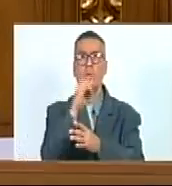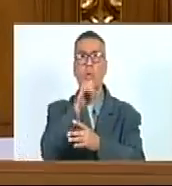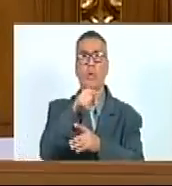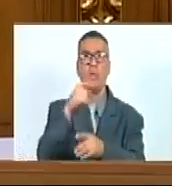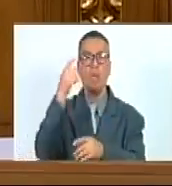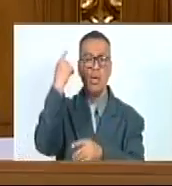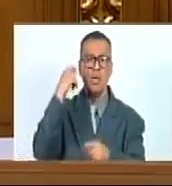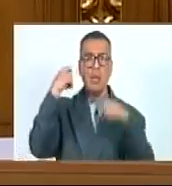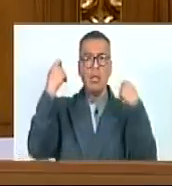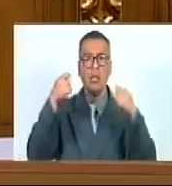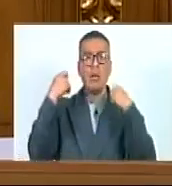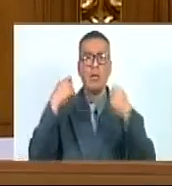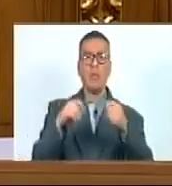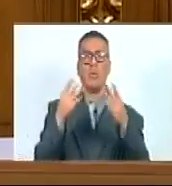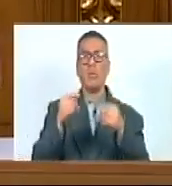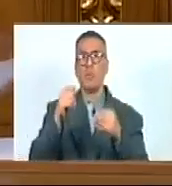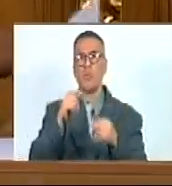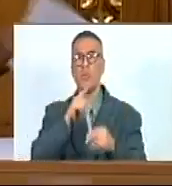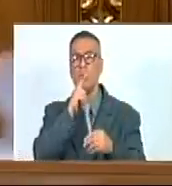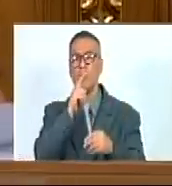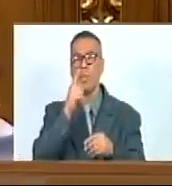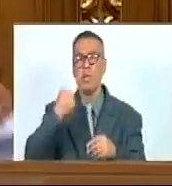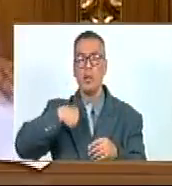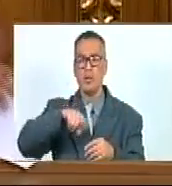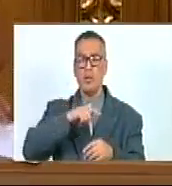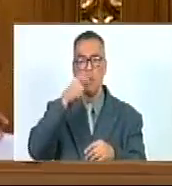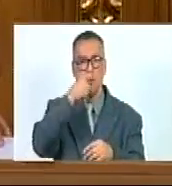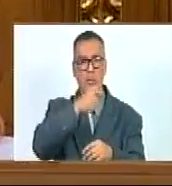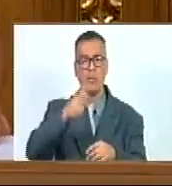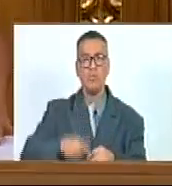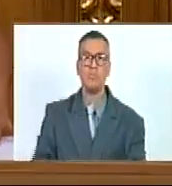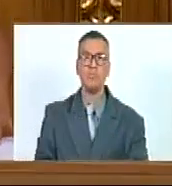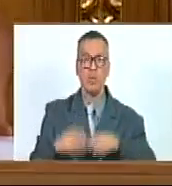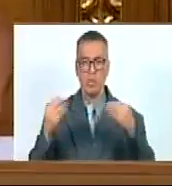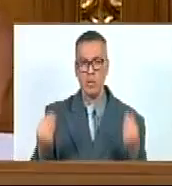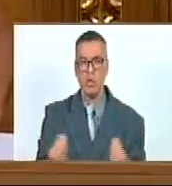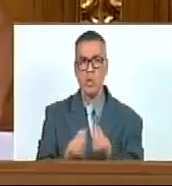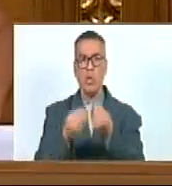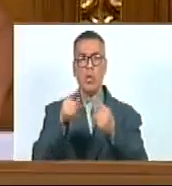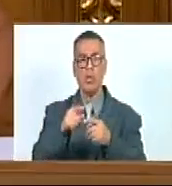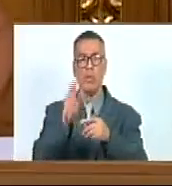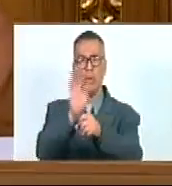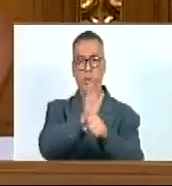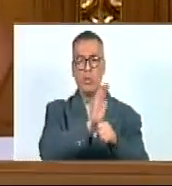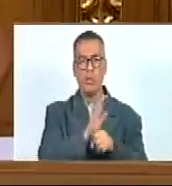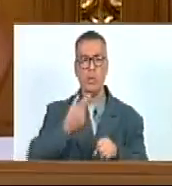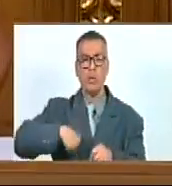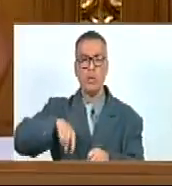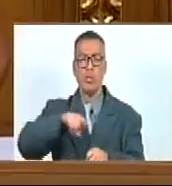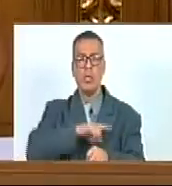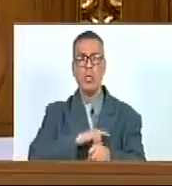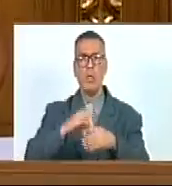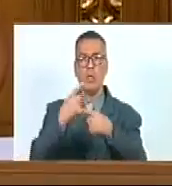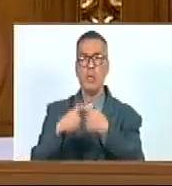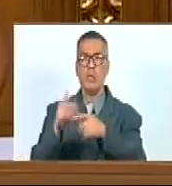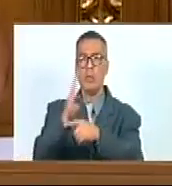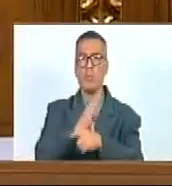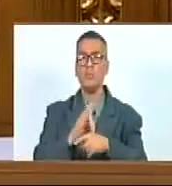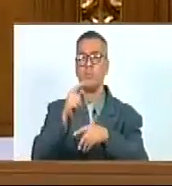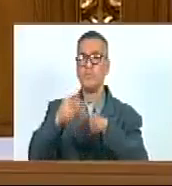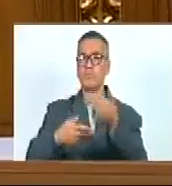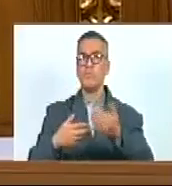aquella protesta Que bastante Daño le hizo Al pueblo Vayamos juntos A proteger Nuestra Biodiversidad